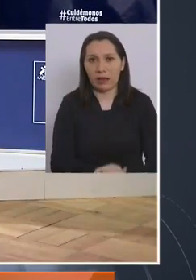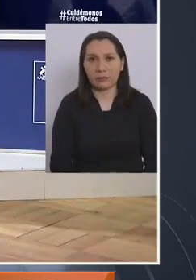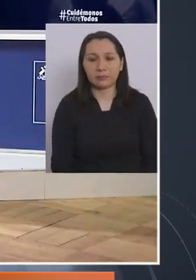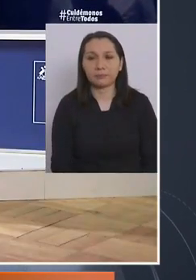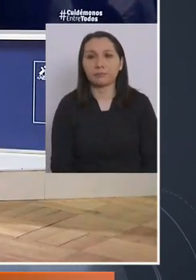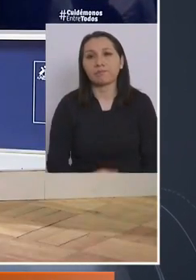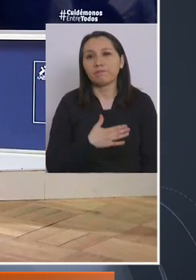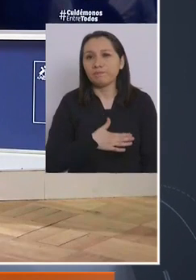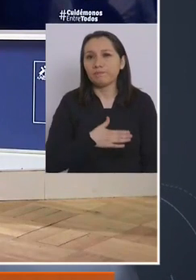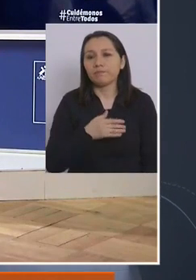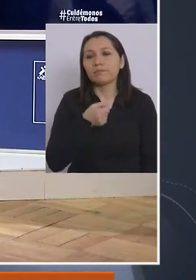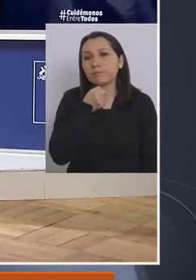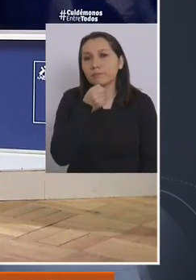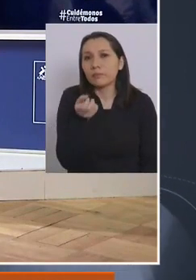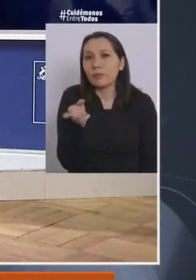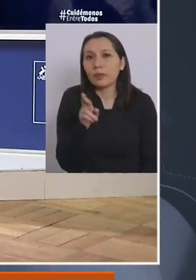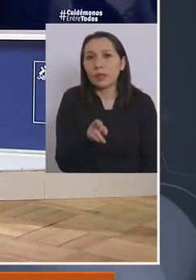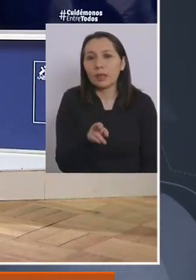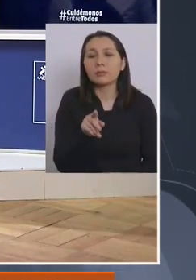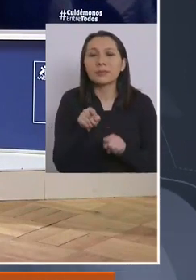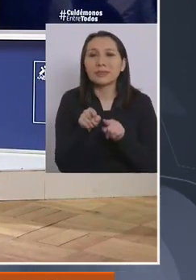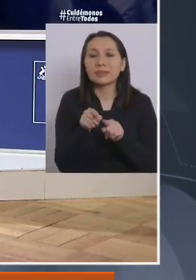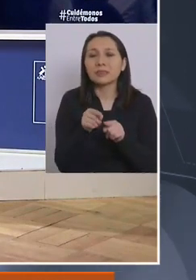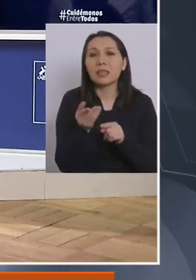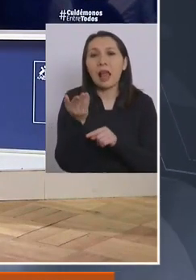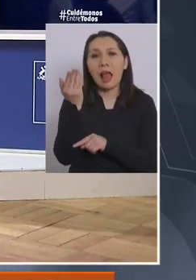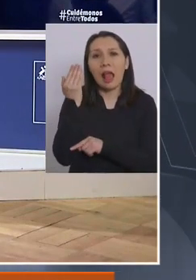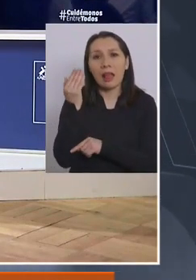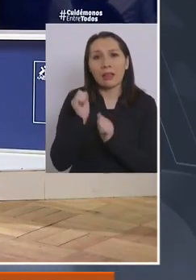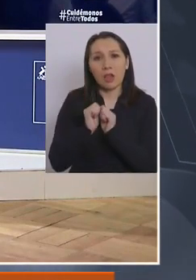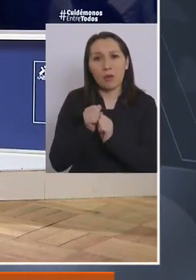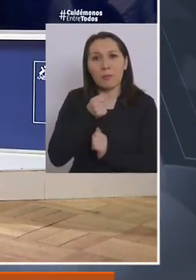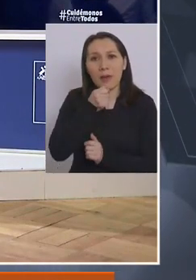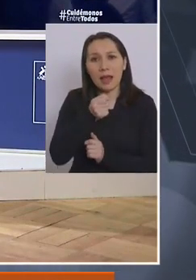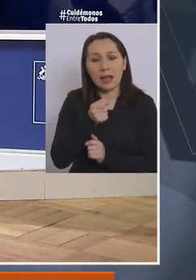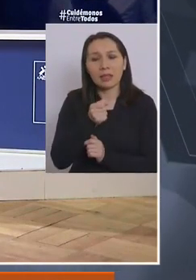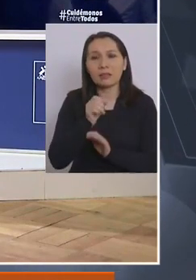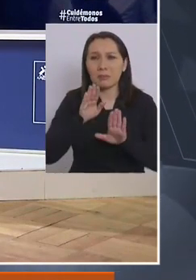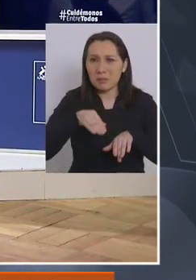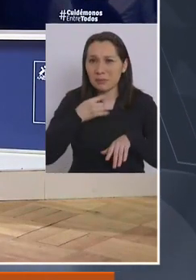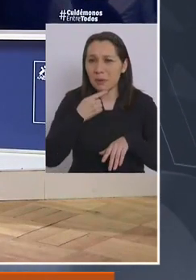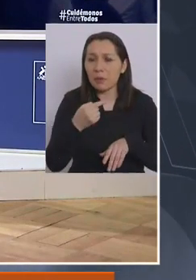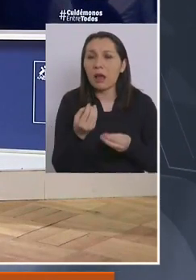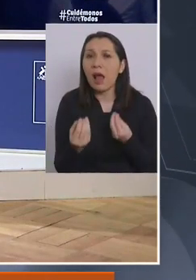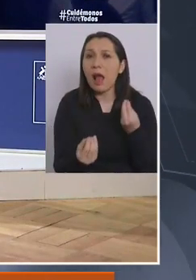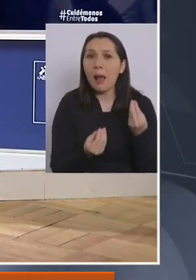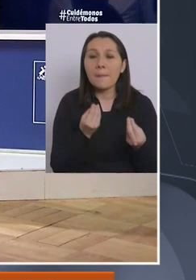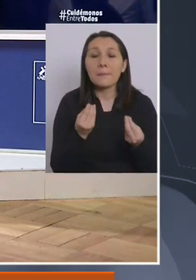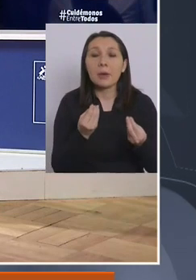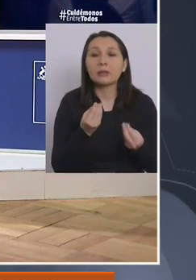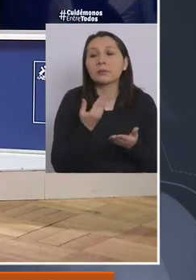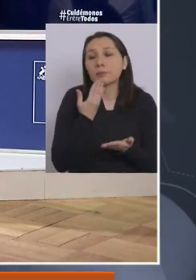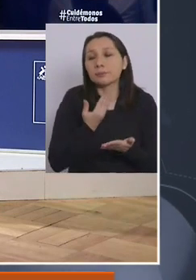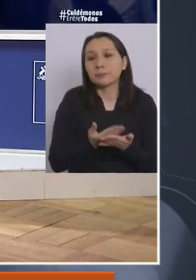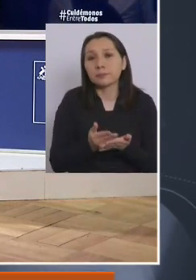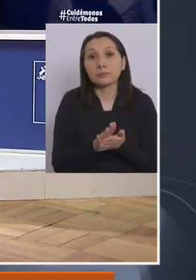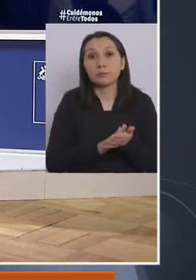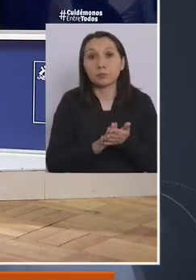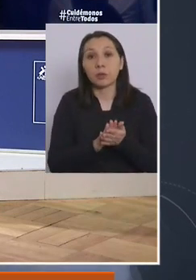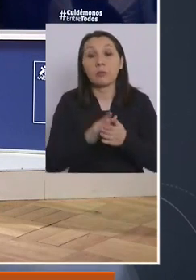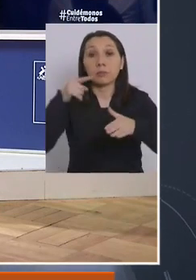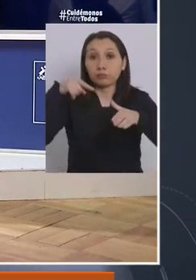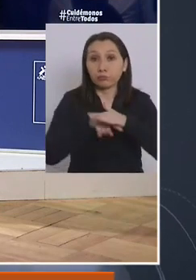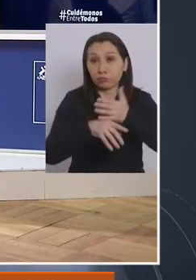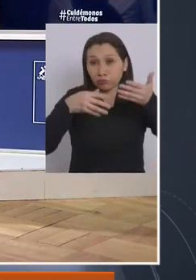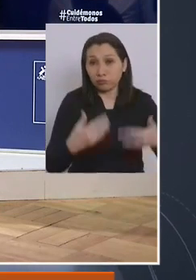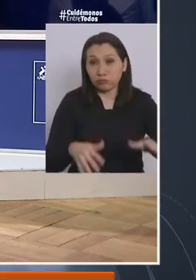Me gustaría, subsecretario, reiterar la pregunta que hizo el colega anteriormente. ¿Qué va a pasar cuando dentro del